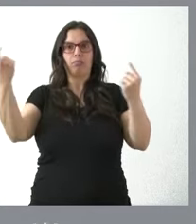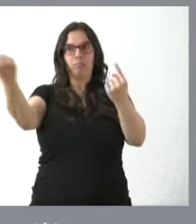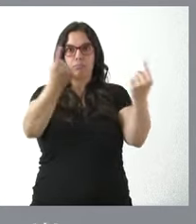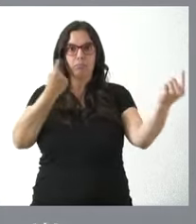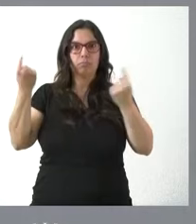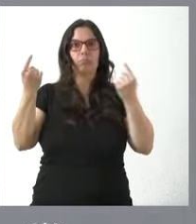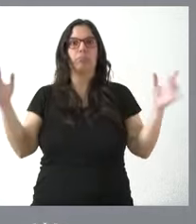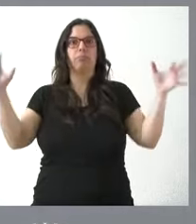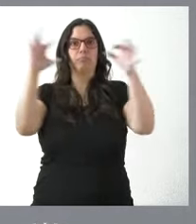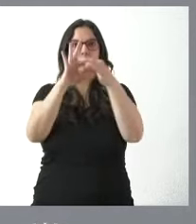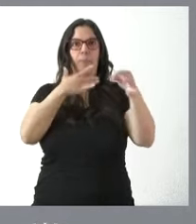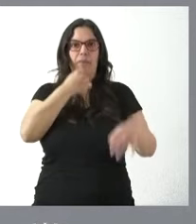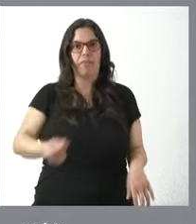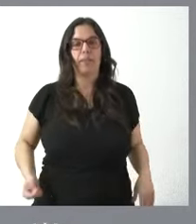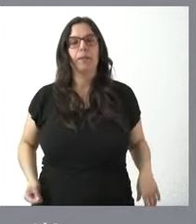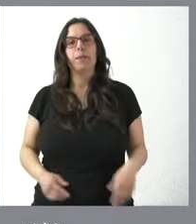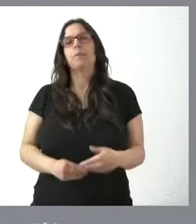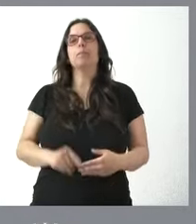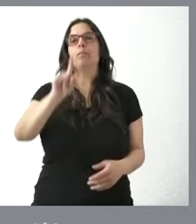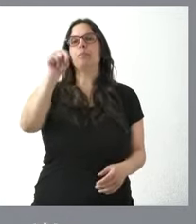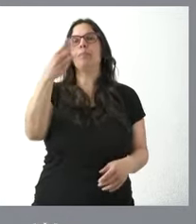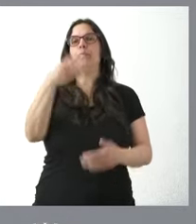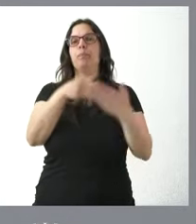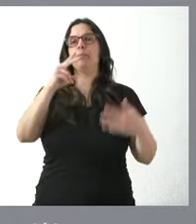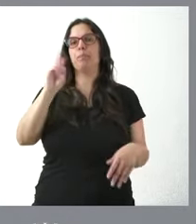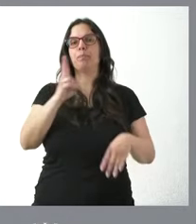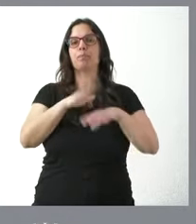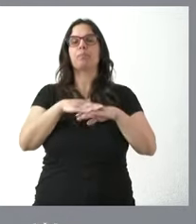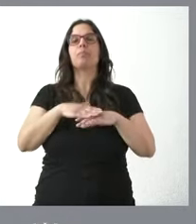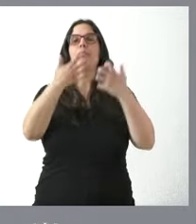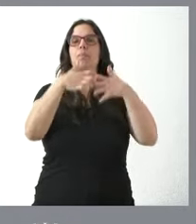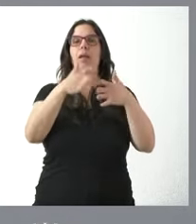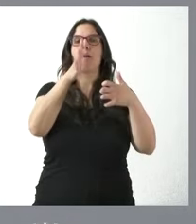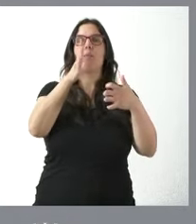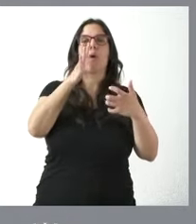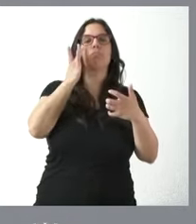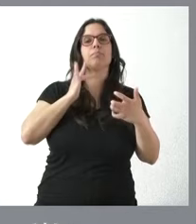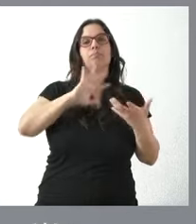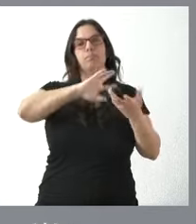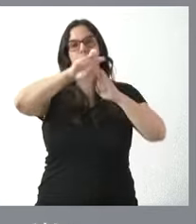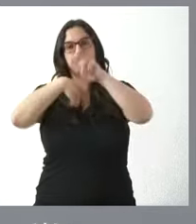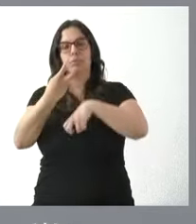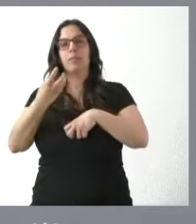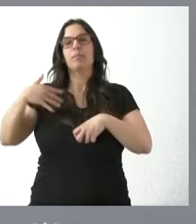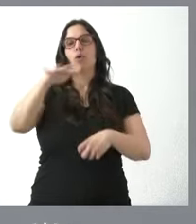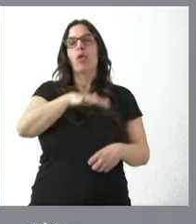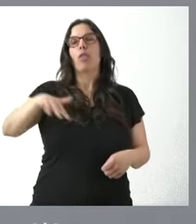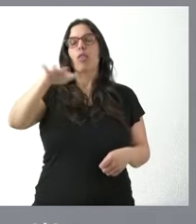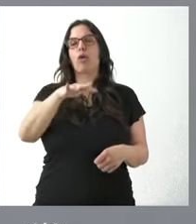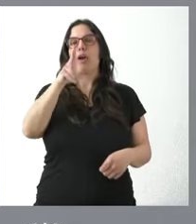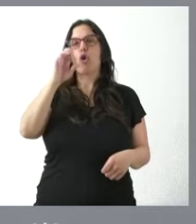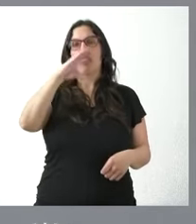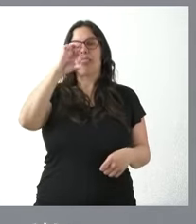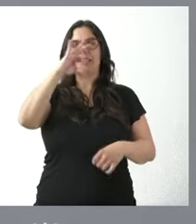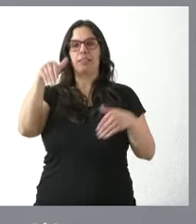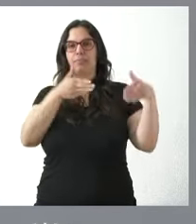subespecie. 1,3 millones de euros para las depuradoras del entorno del Parque Natural de las Oces del río Duratón,